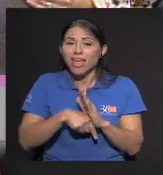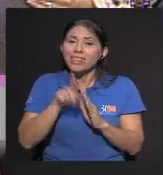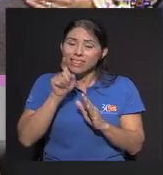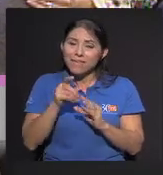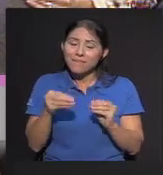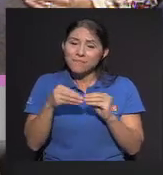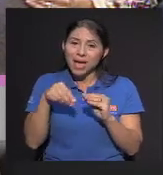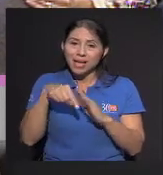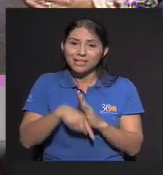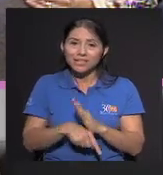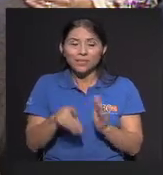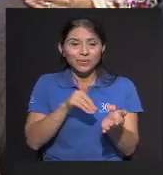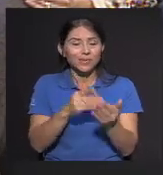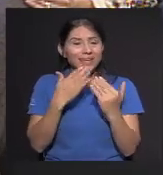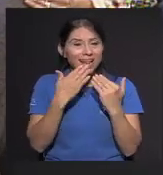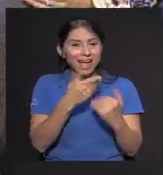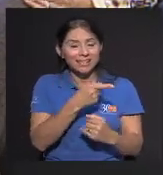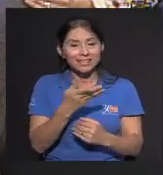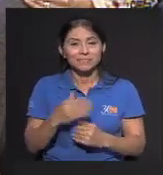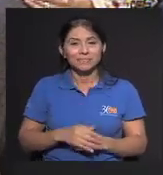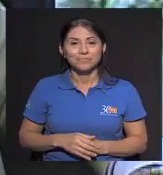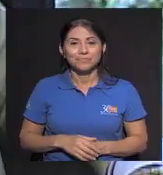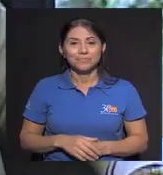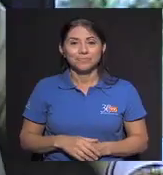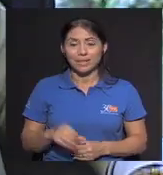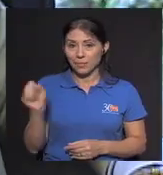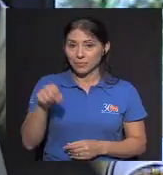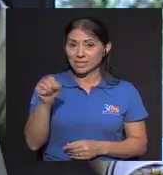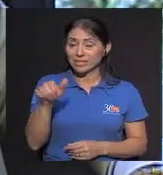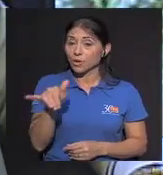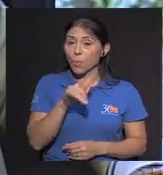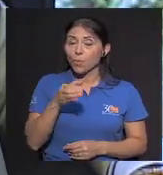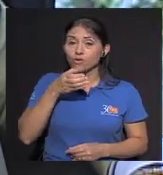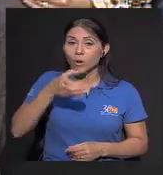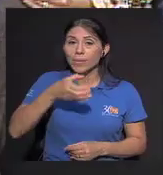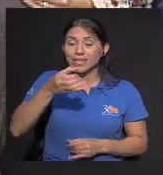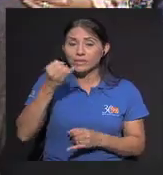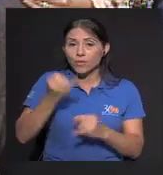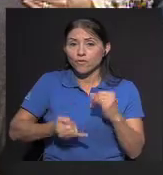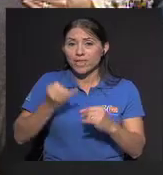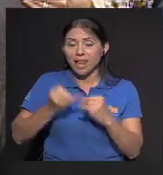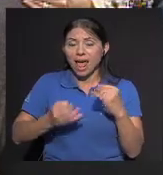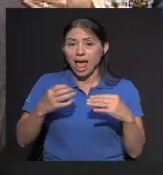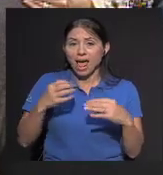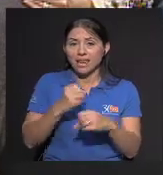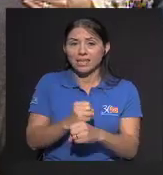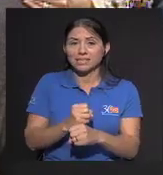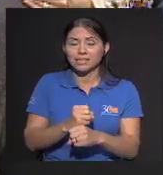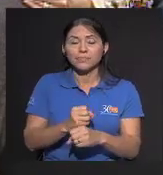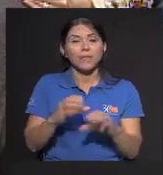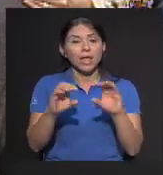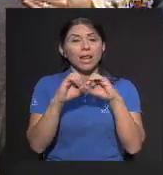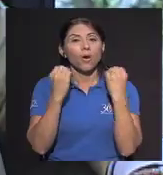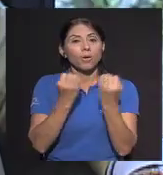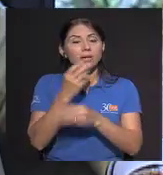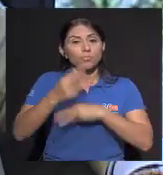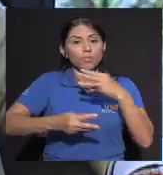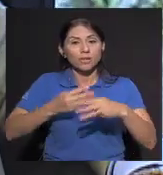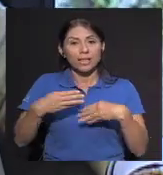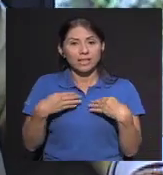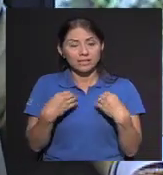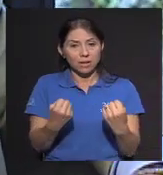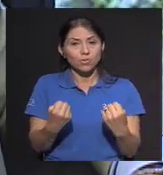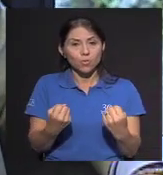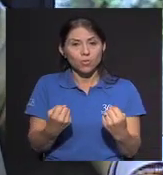pincelada Hay que profundizar más Doctor Y gracias por su gentileza Sí Como recomendaciones Finales La Organización